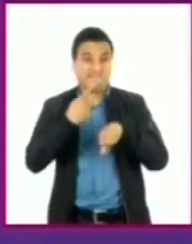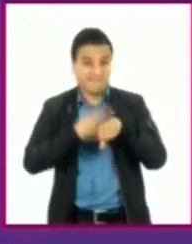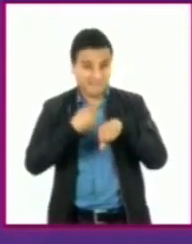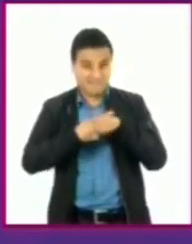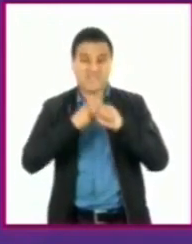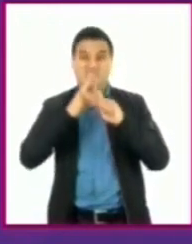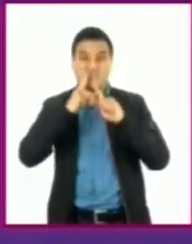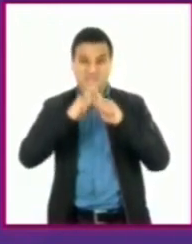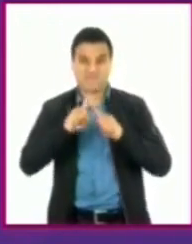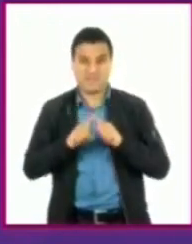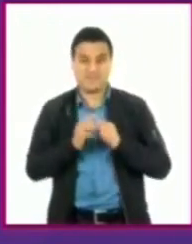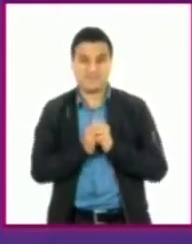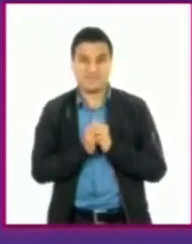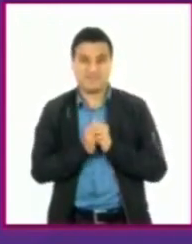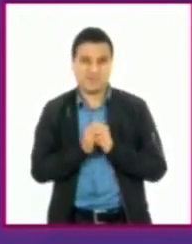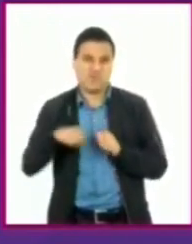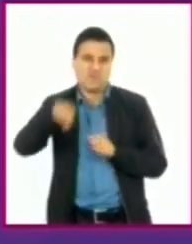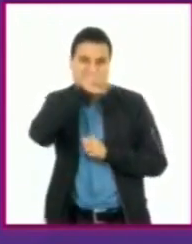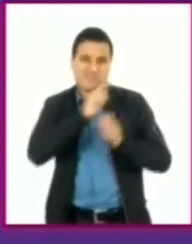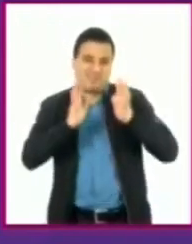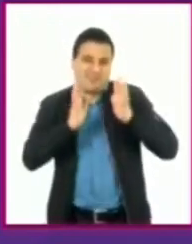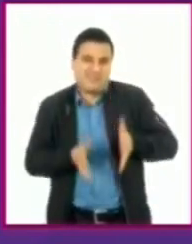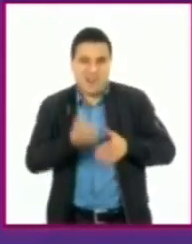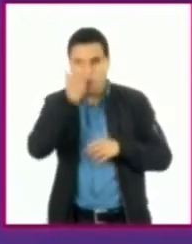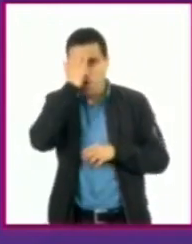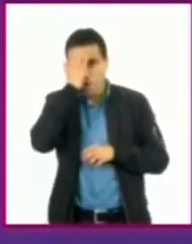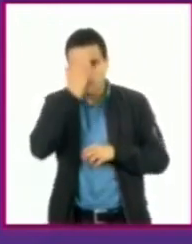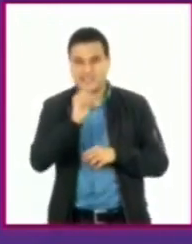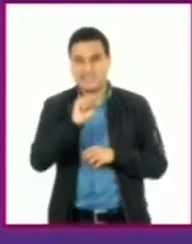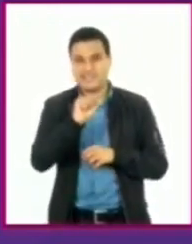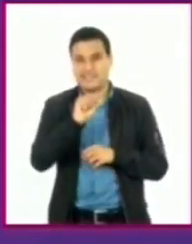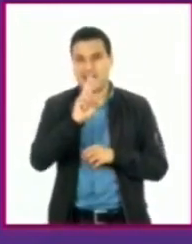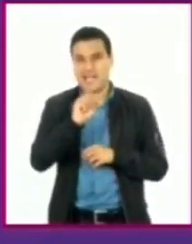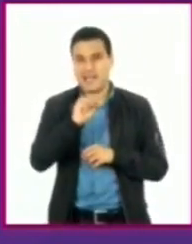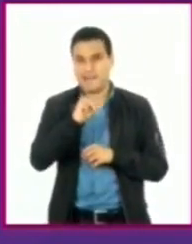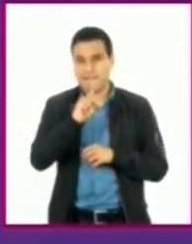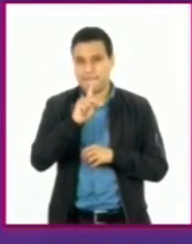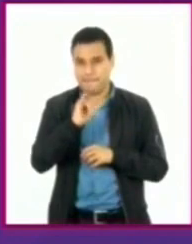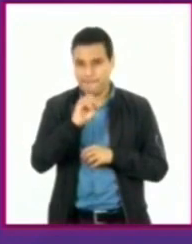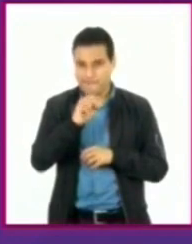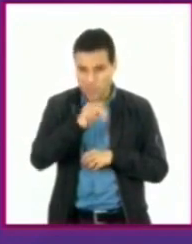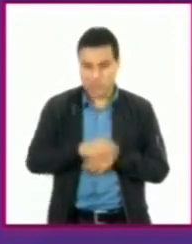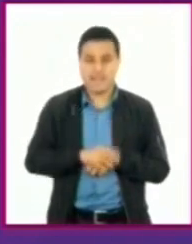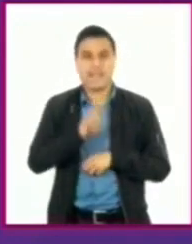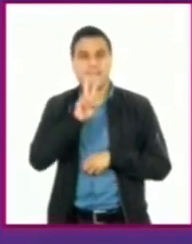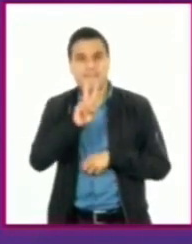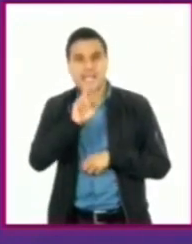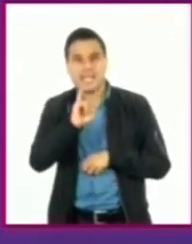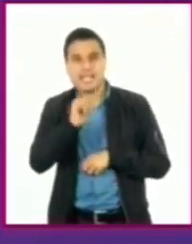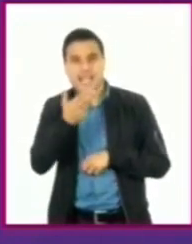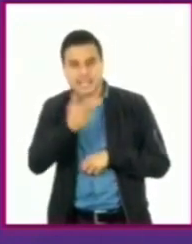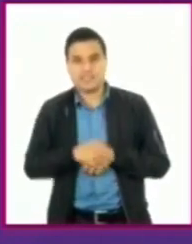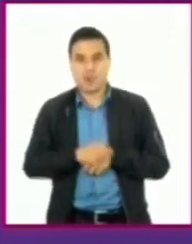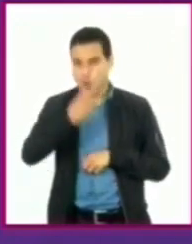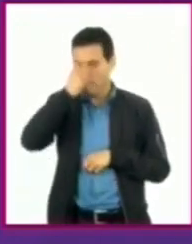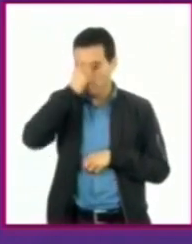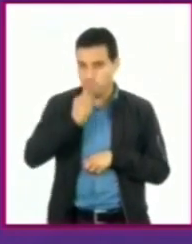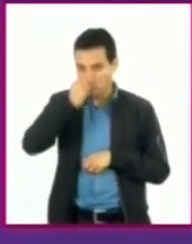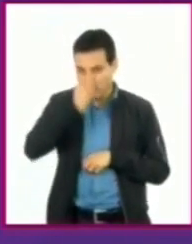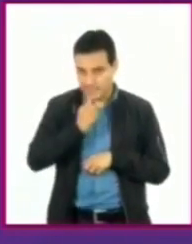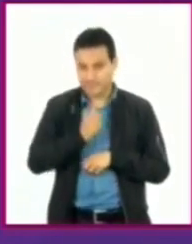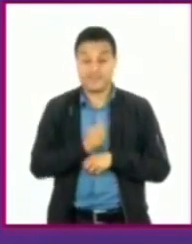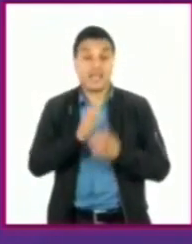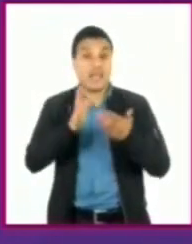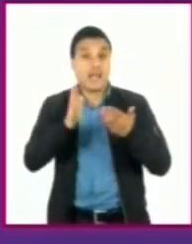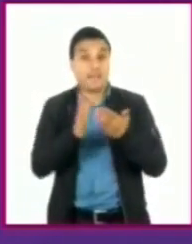De algunas de ellas ya has oído hablar, como por ejemplo el sarampión, el VIH o la influenza. Por otro lado, las